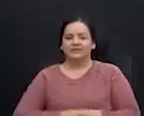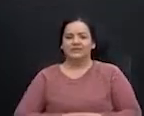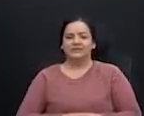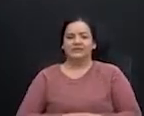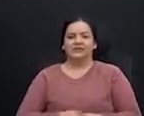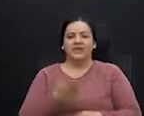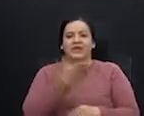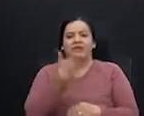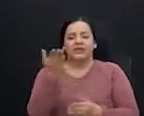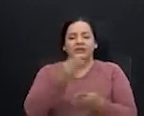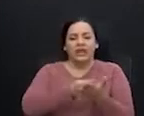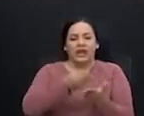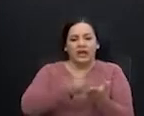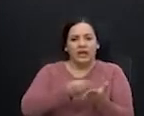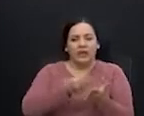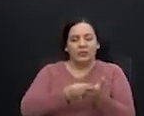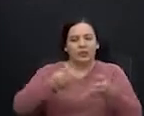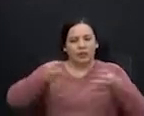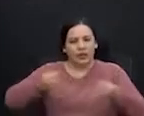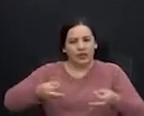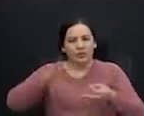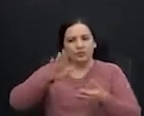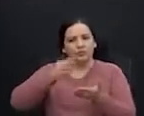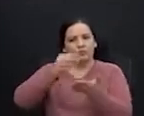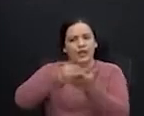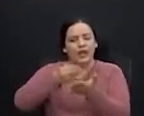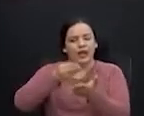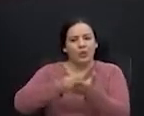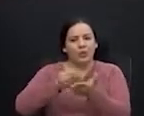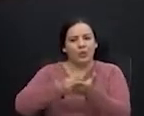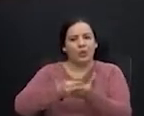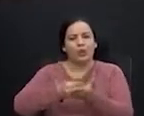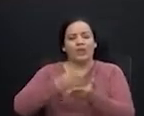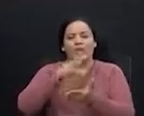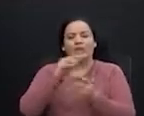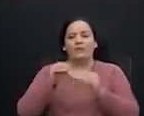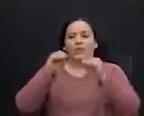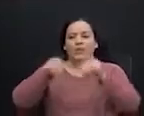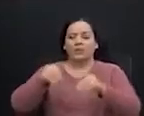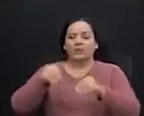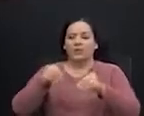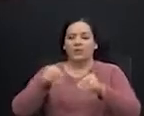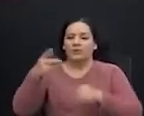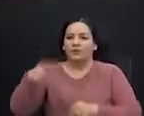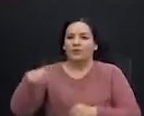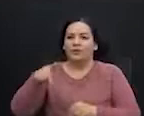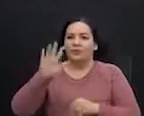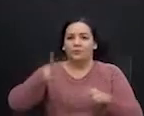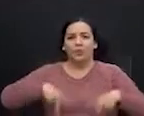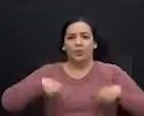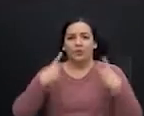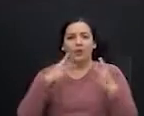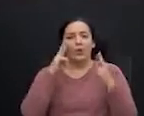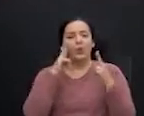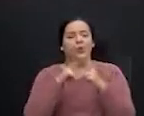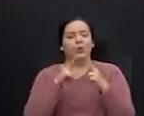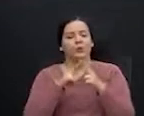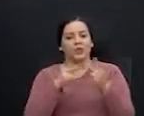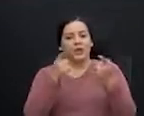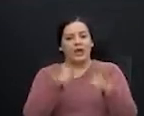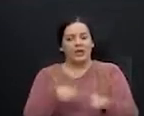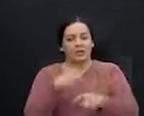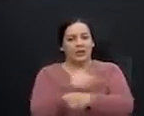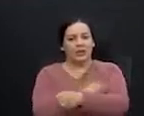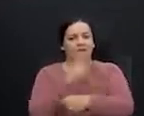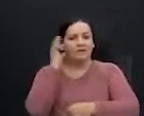que se están ganando dignamente su salario, incluso arriesgando su vida. Yo conozco casos de enfermeras de la caja